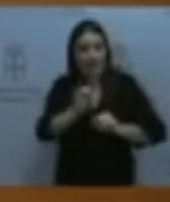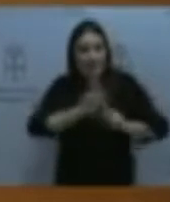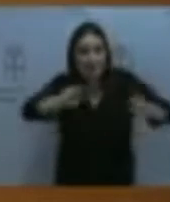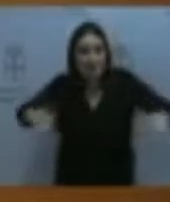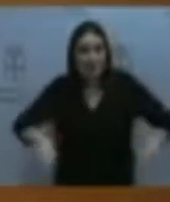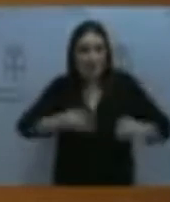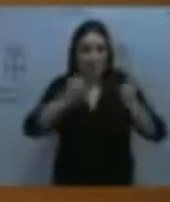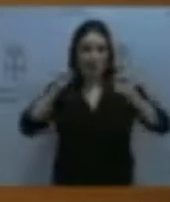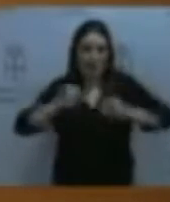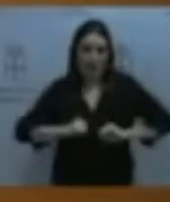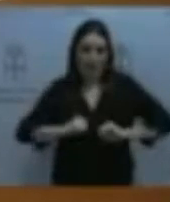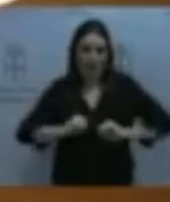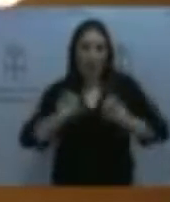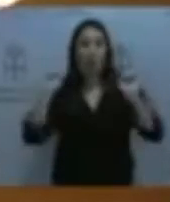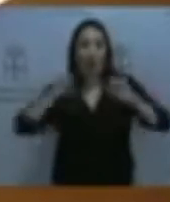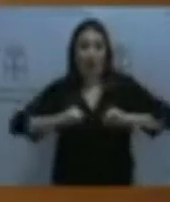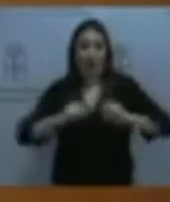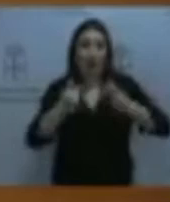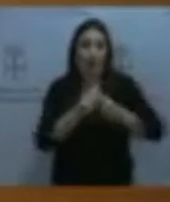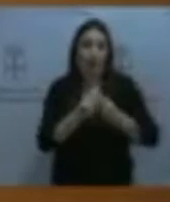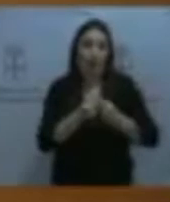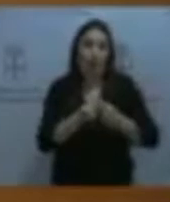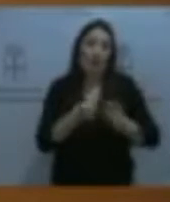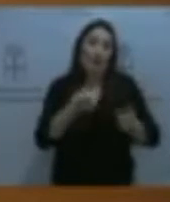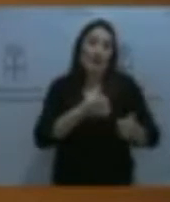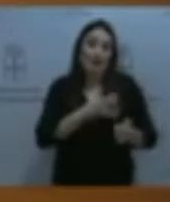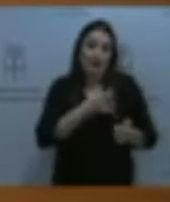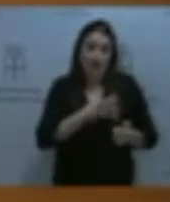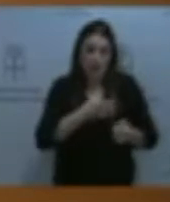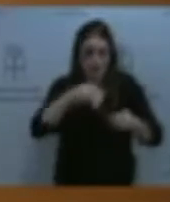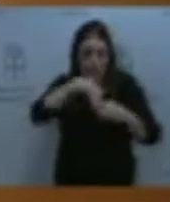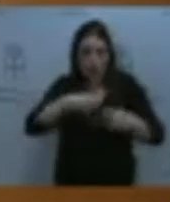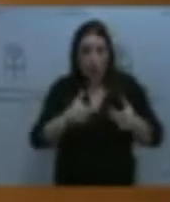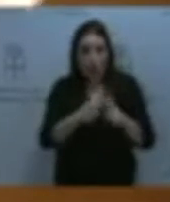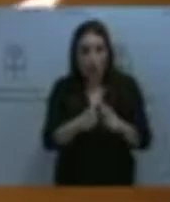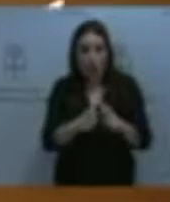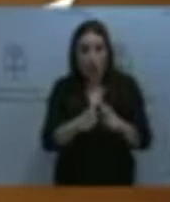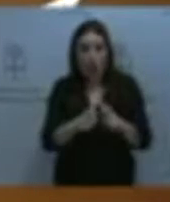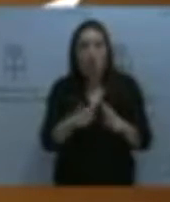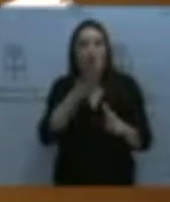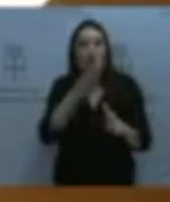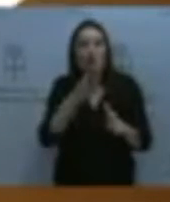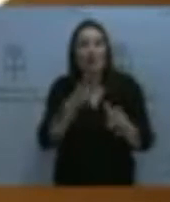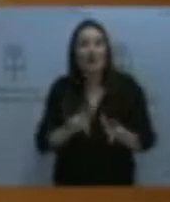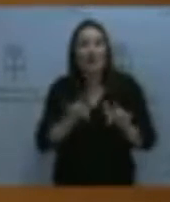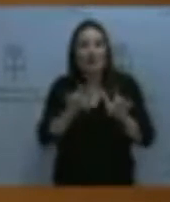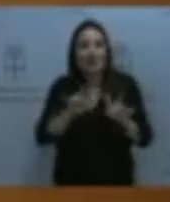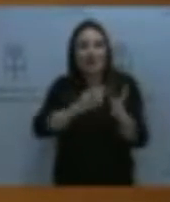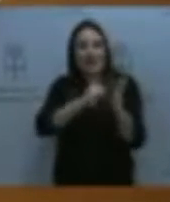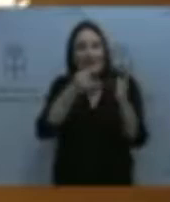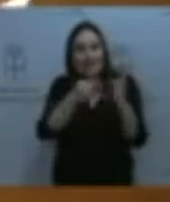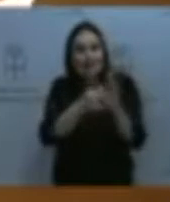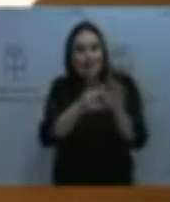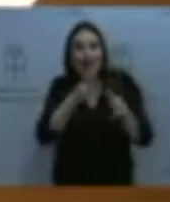del pacto consensuado con las diferentes organizaciones presentes en la mesa general para implementar un sistema de